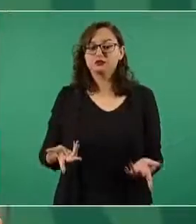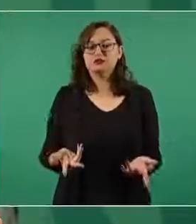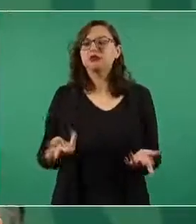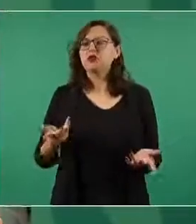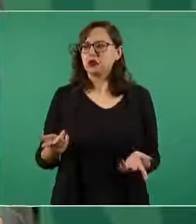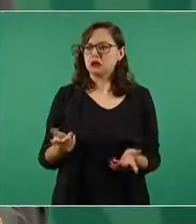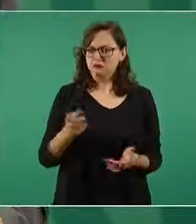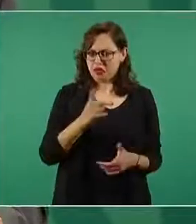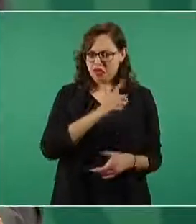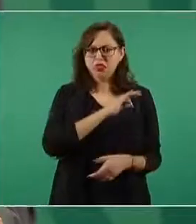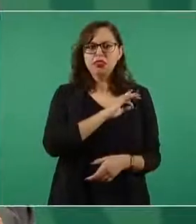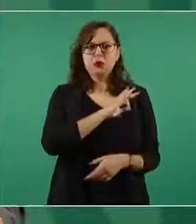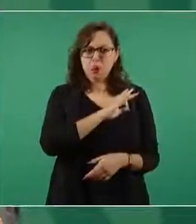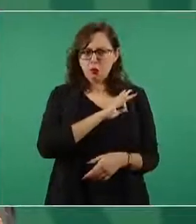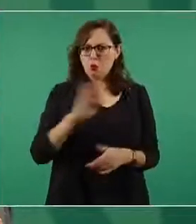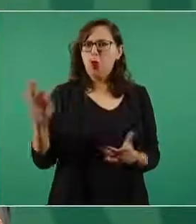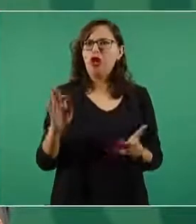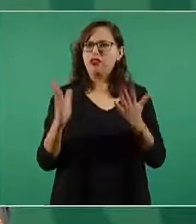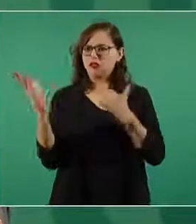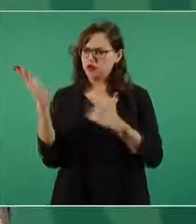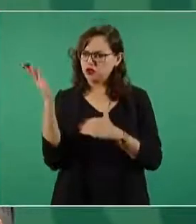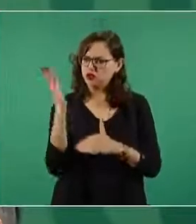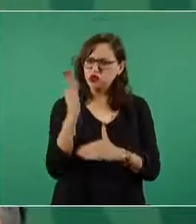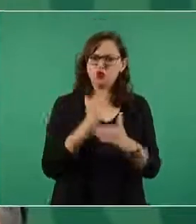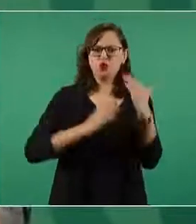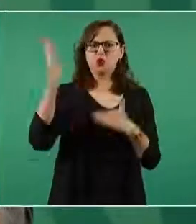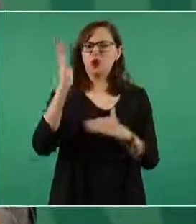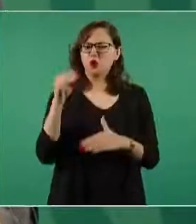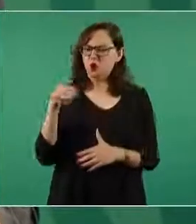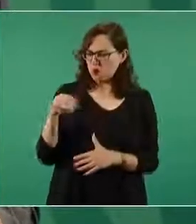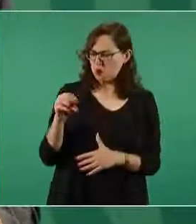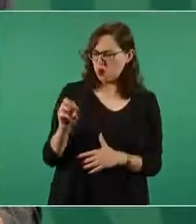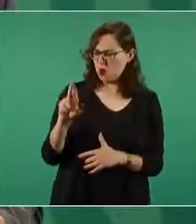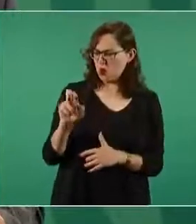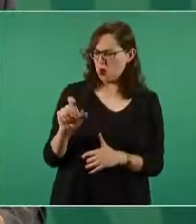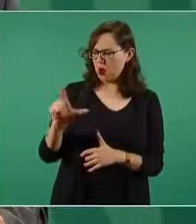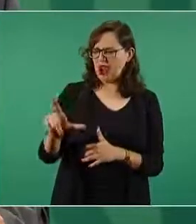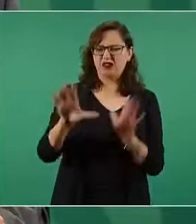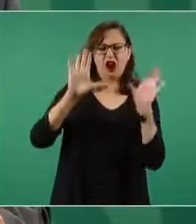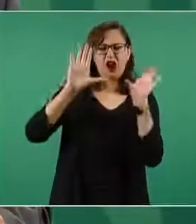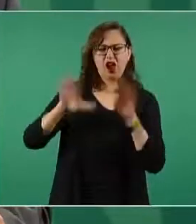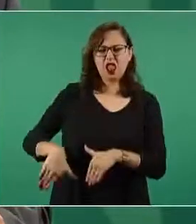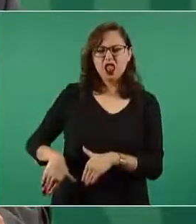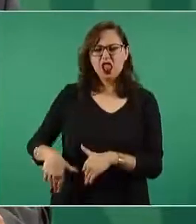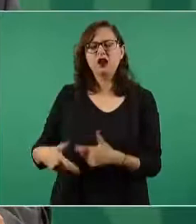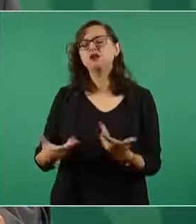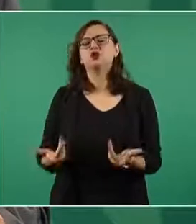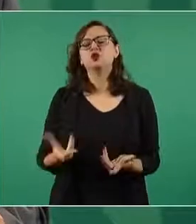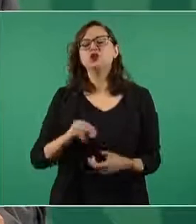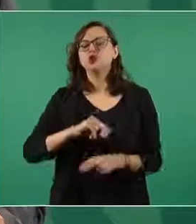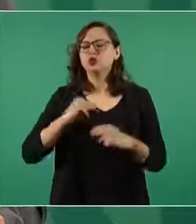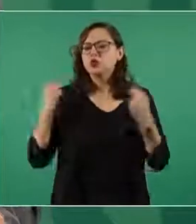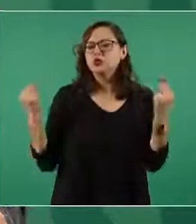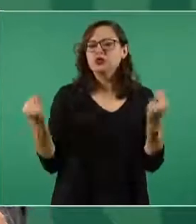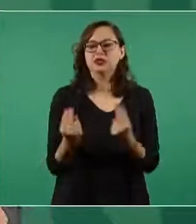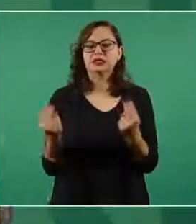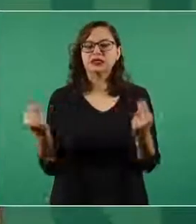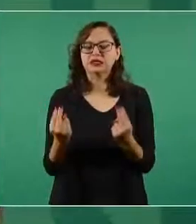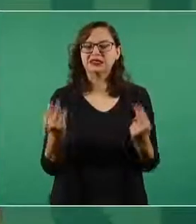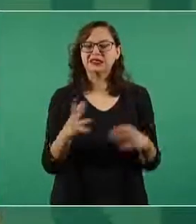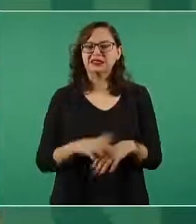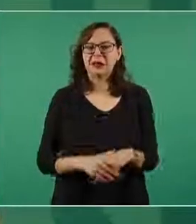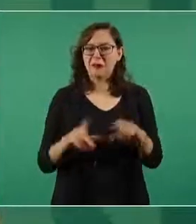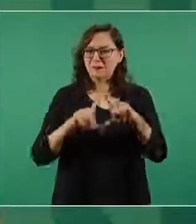a toda costa, sin escrúpulos morales de ninguna índole y que eso del